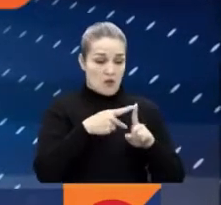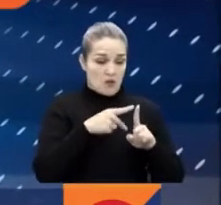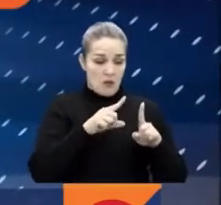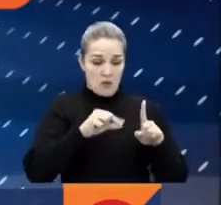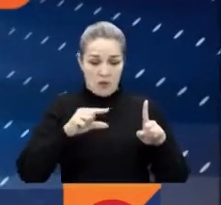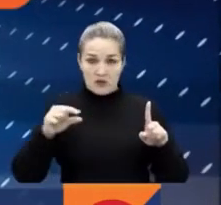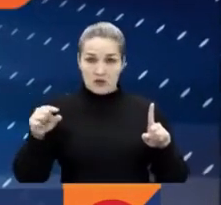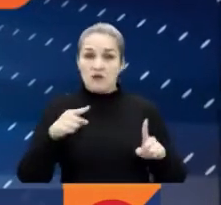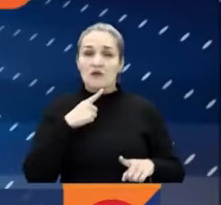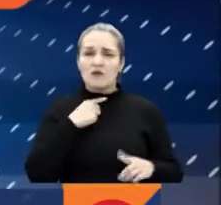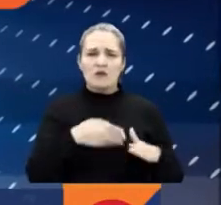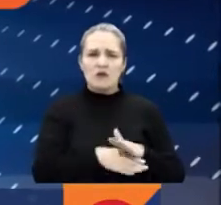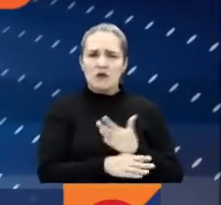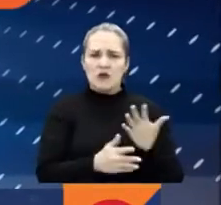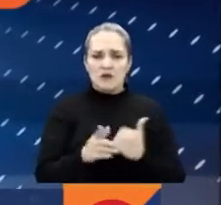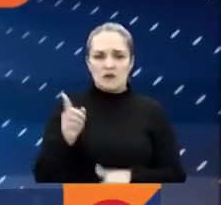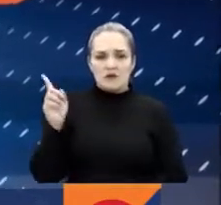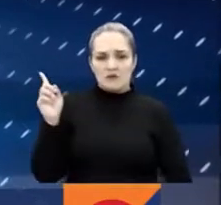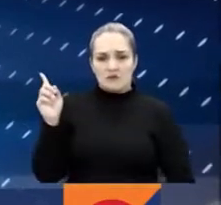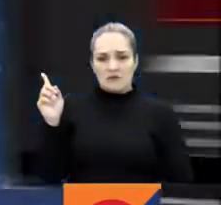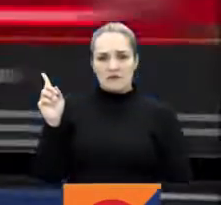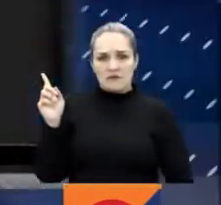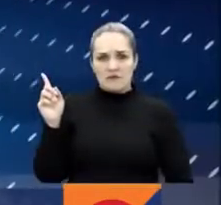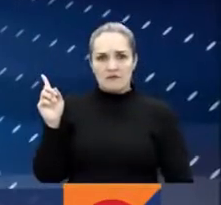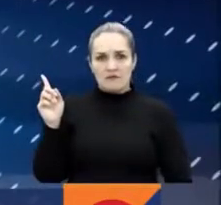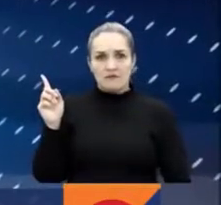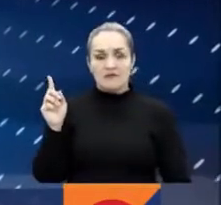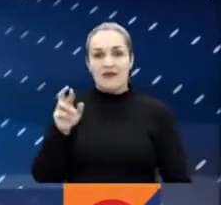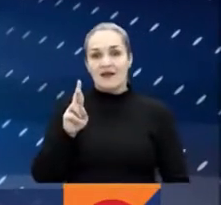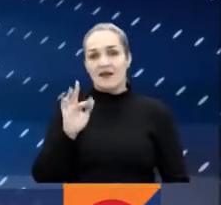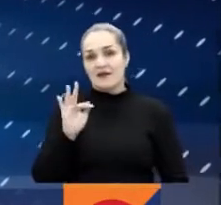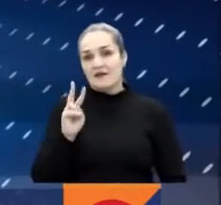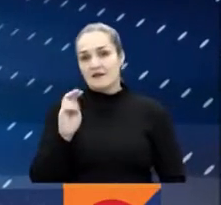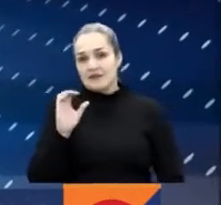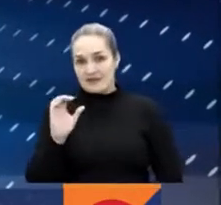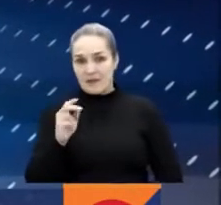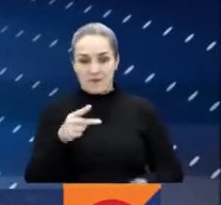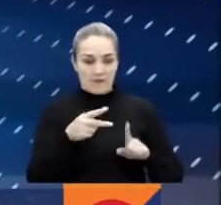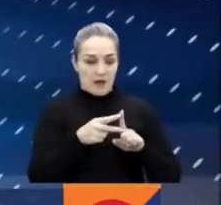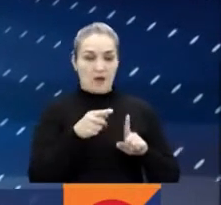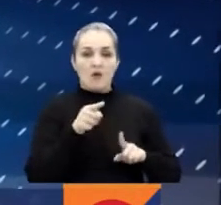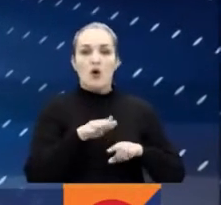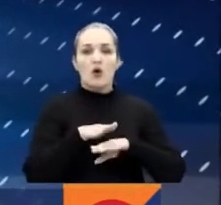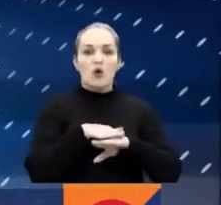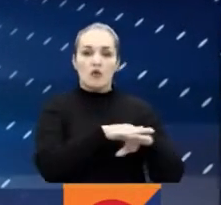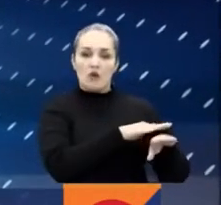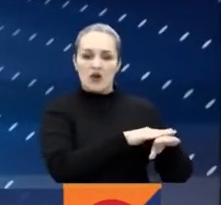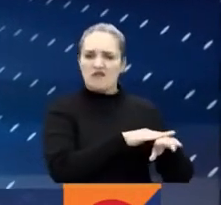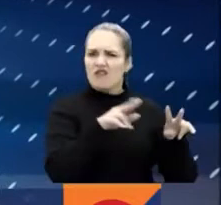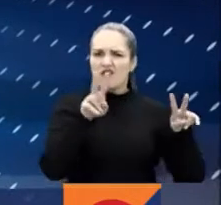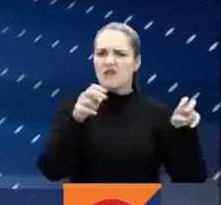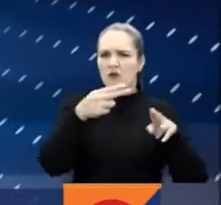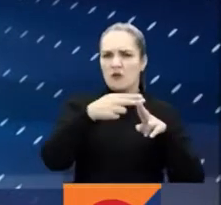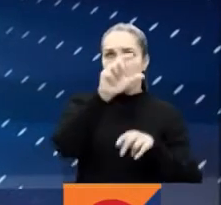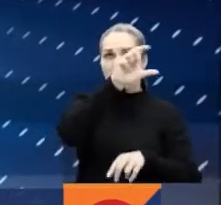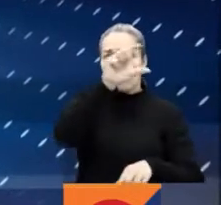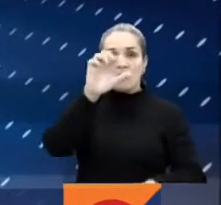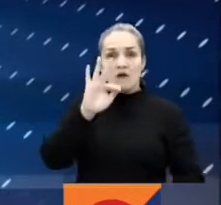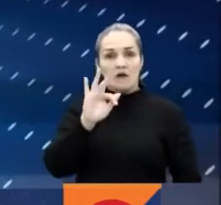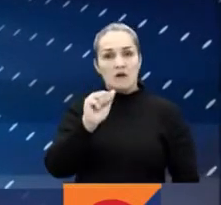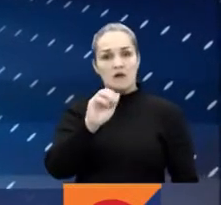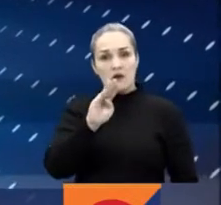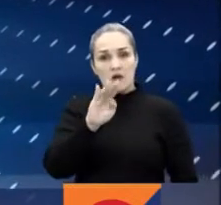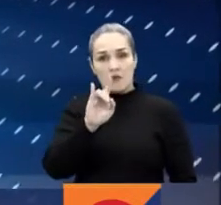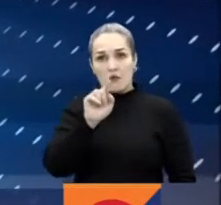.rtbcplay.co.com Allí encontrará la convocatoria tabú. De clic en el PDF, descargar